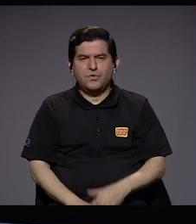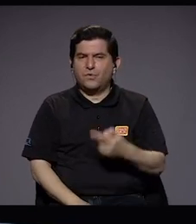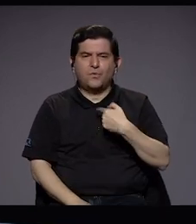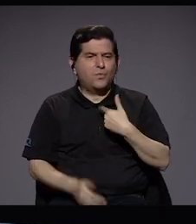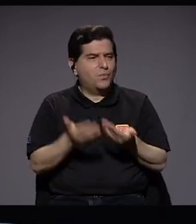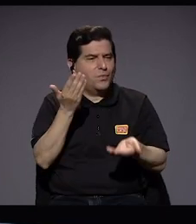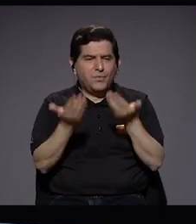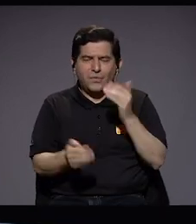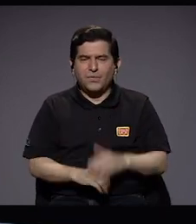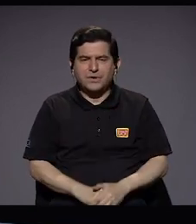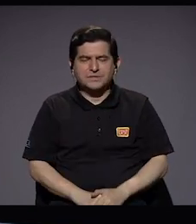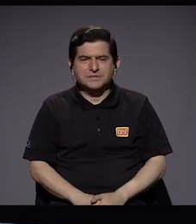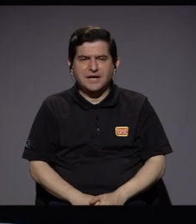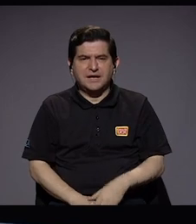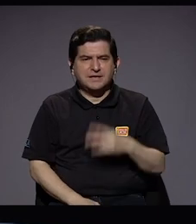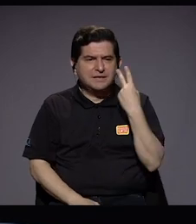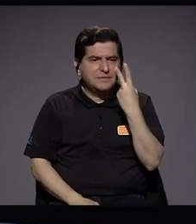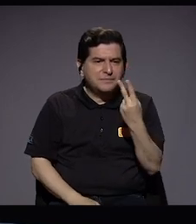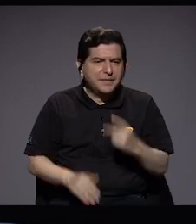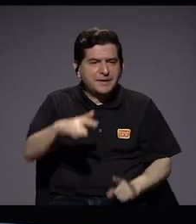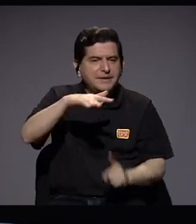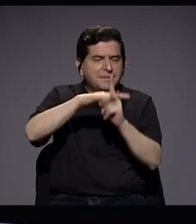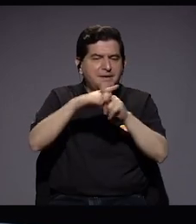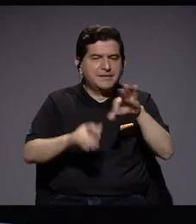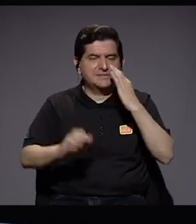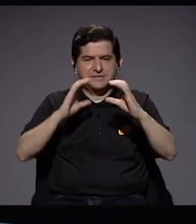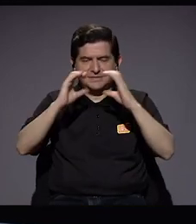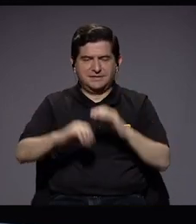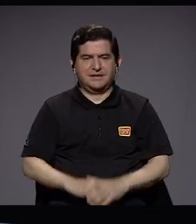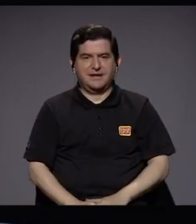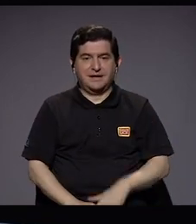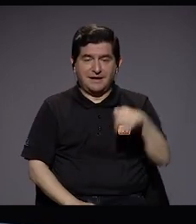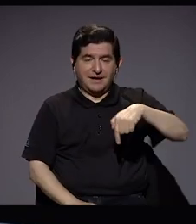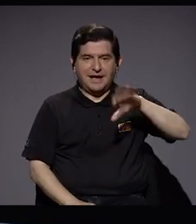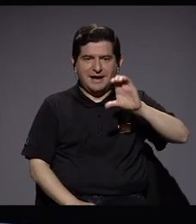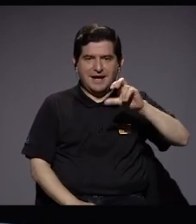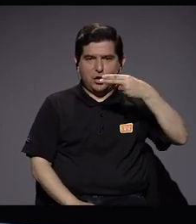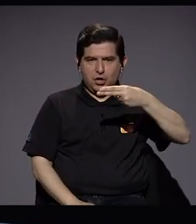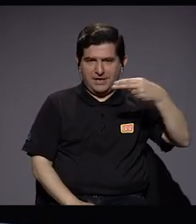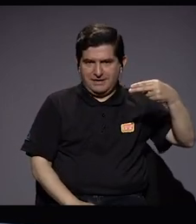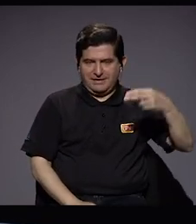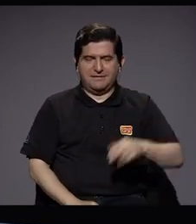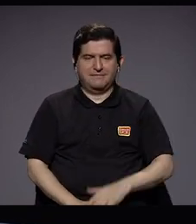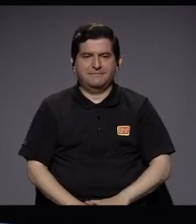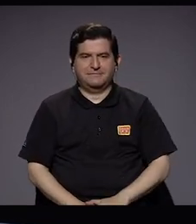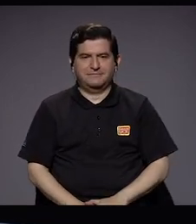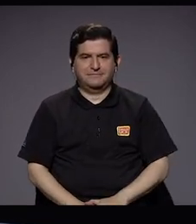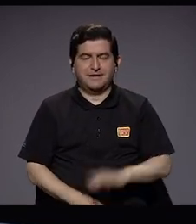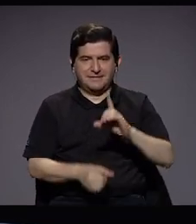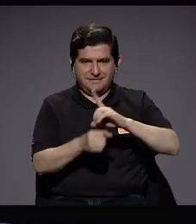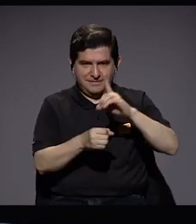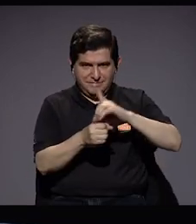he visto de manifiesto en los medios de comunicación en estos días. Estamos con Doña Carolina Herrera, diputada,